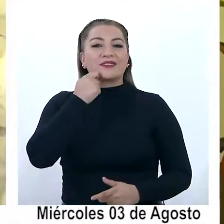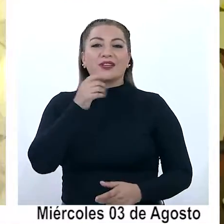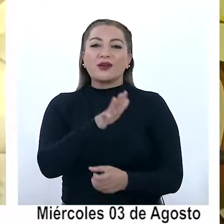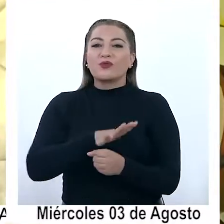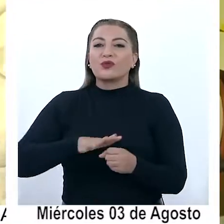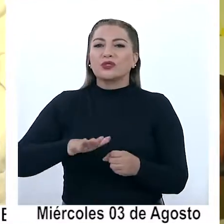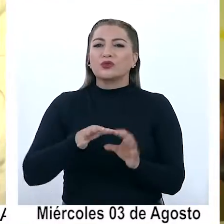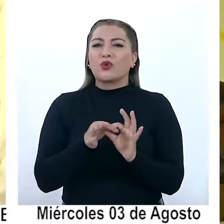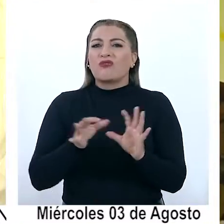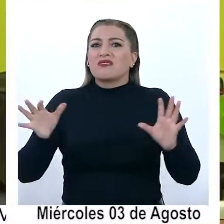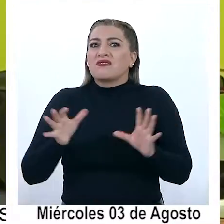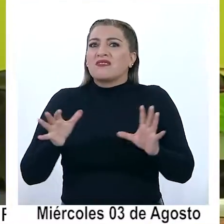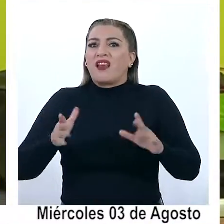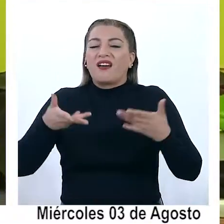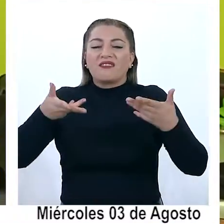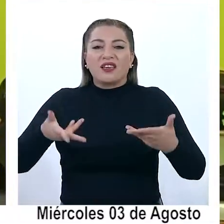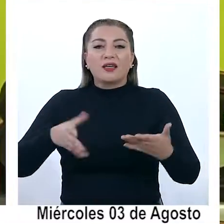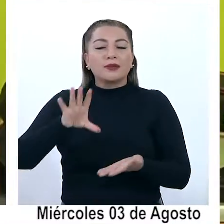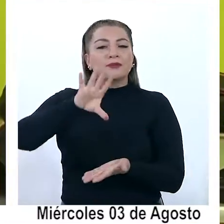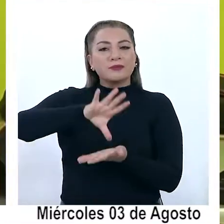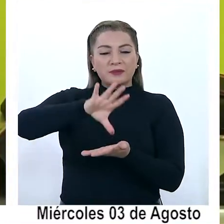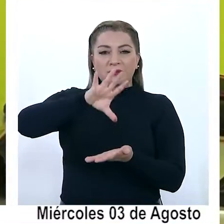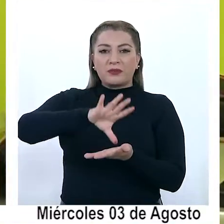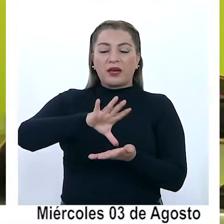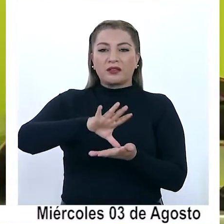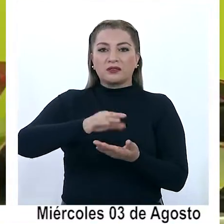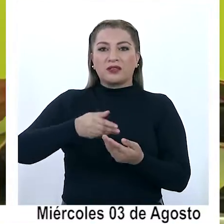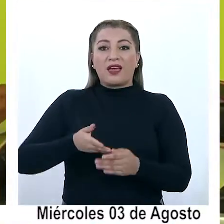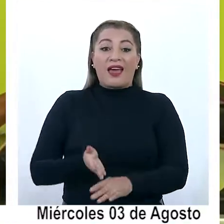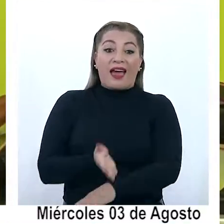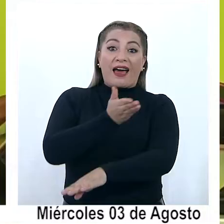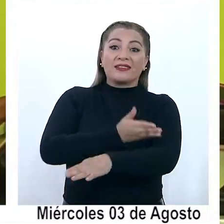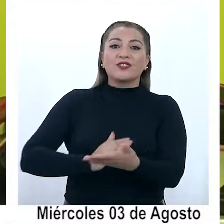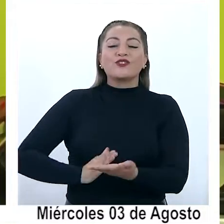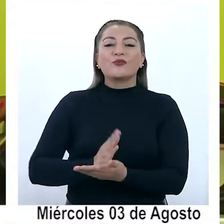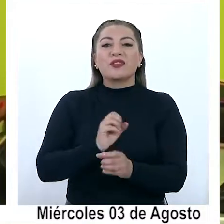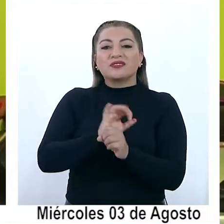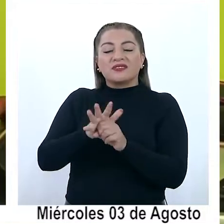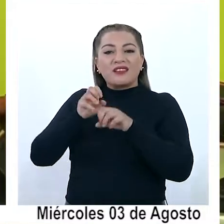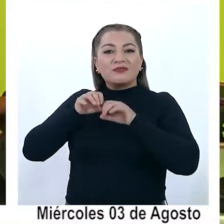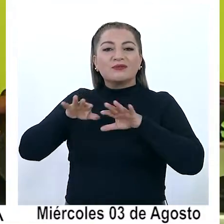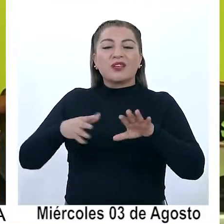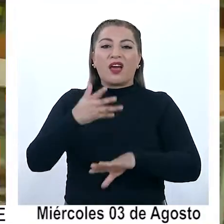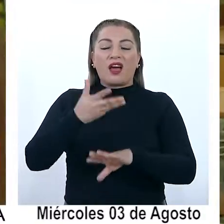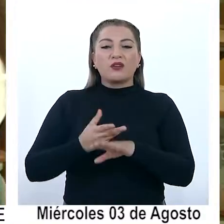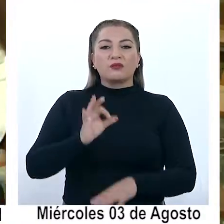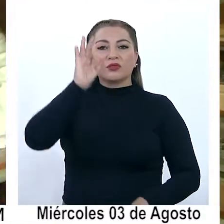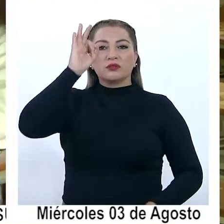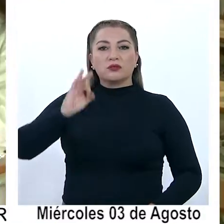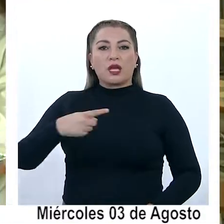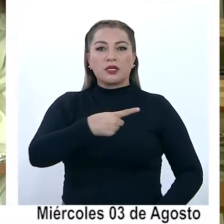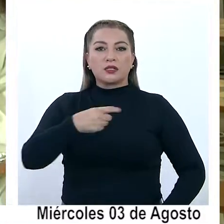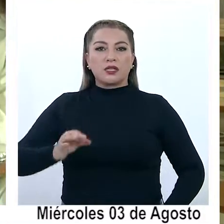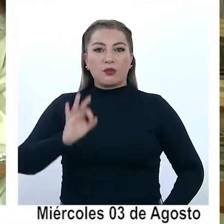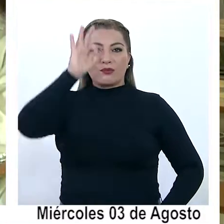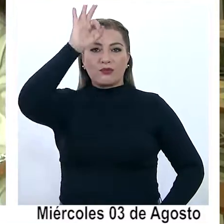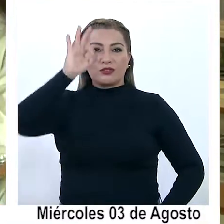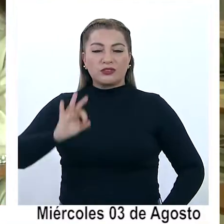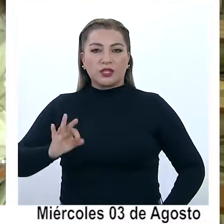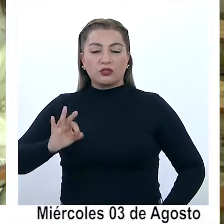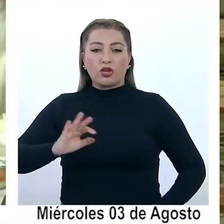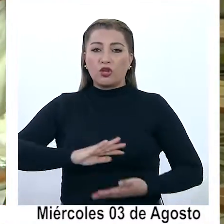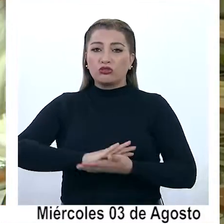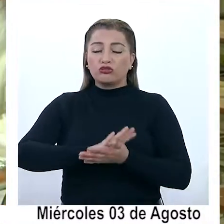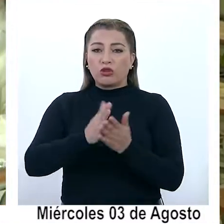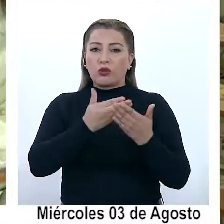una situación gravísima, puesto que nuestro país, antes de la pandemia, tenía cifras cercanas al 100% de